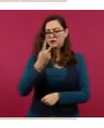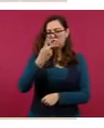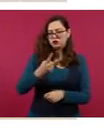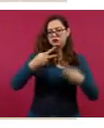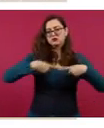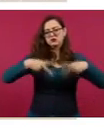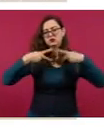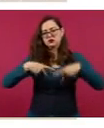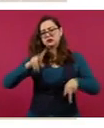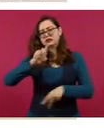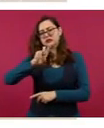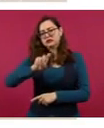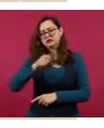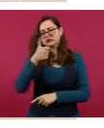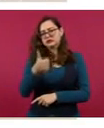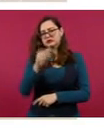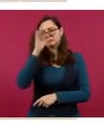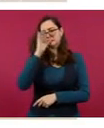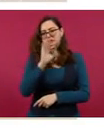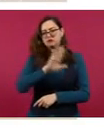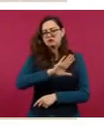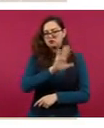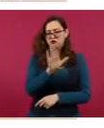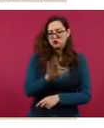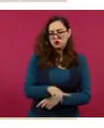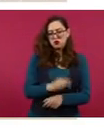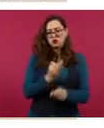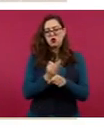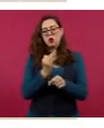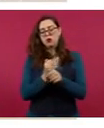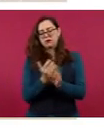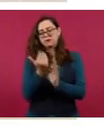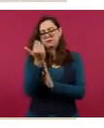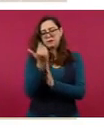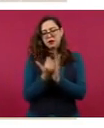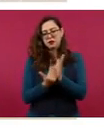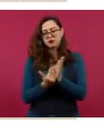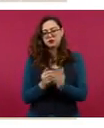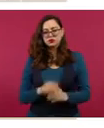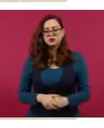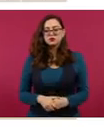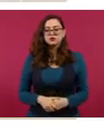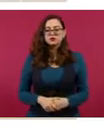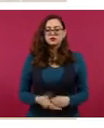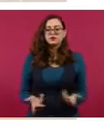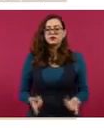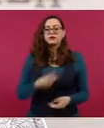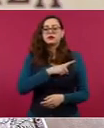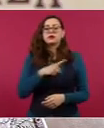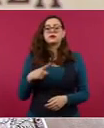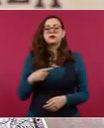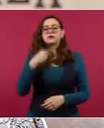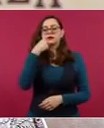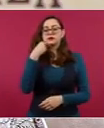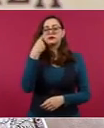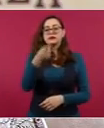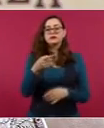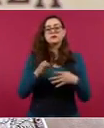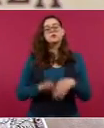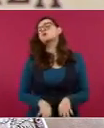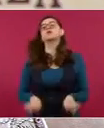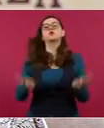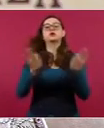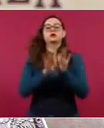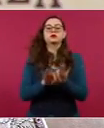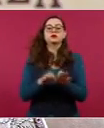y en este momento también en esta tendencia a la baja. Desde luego es importante destacar que, como lo